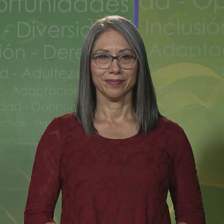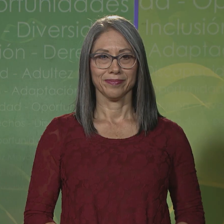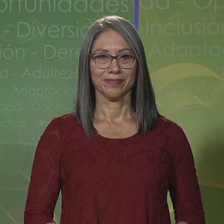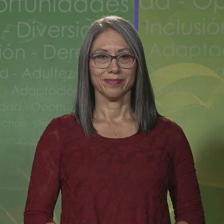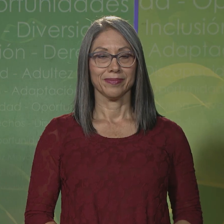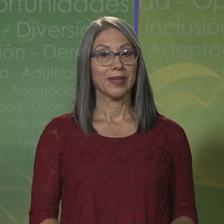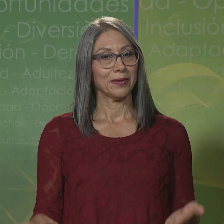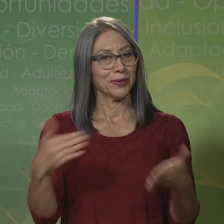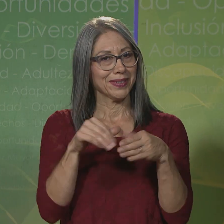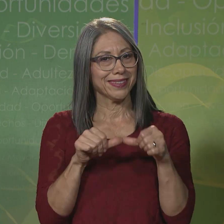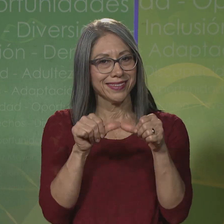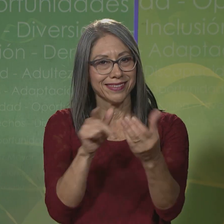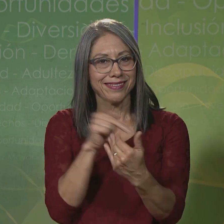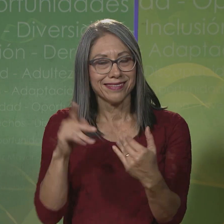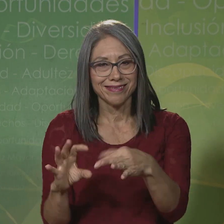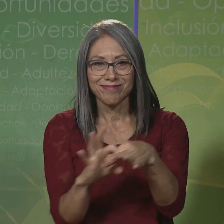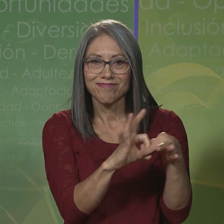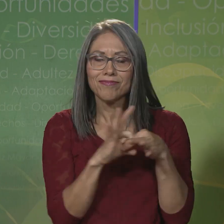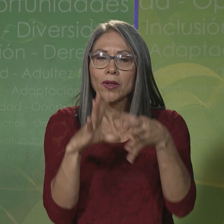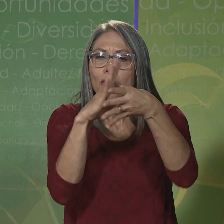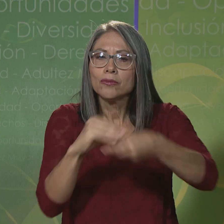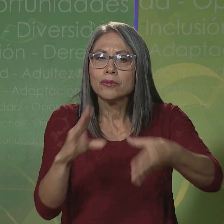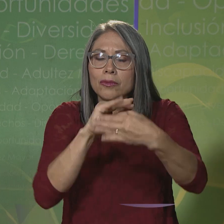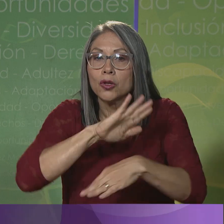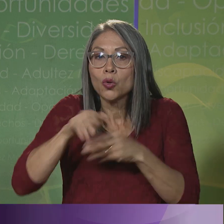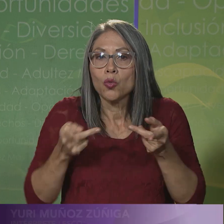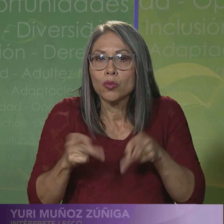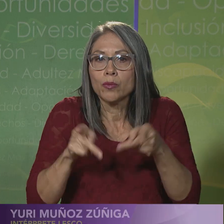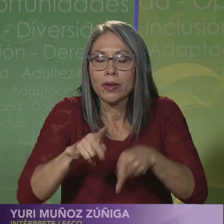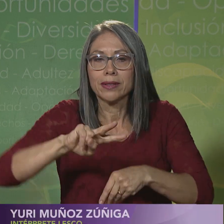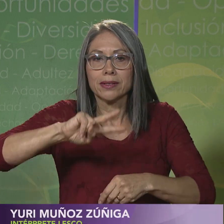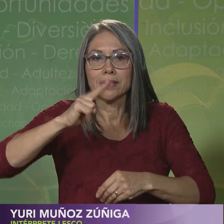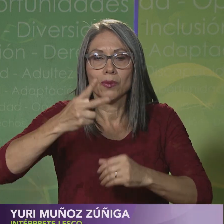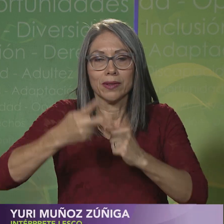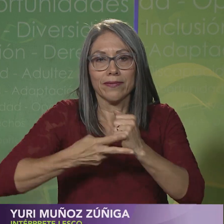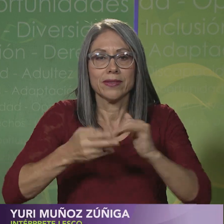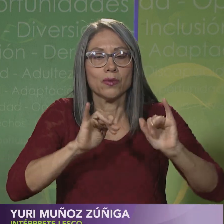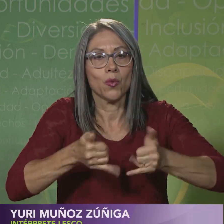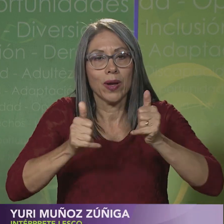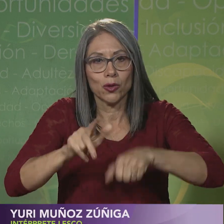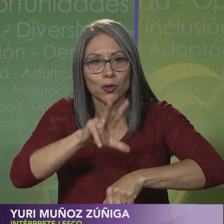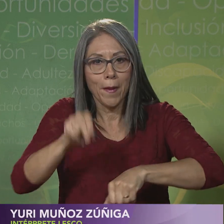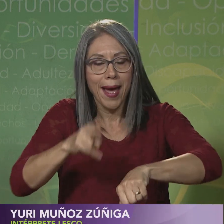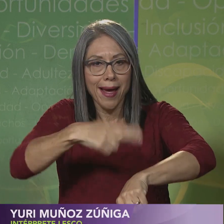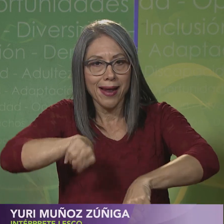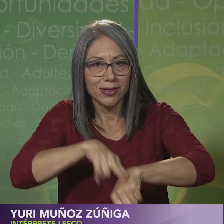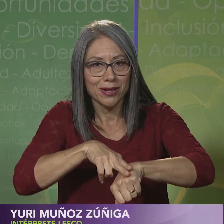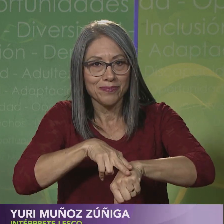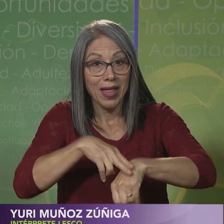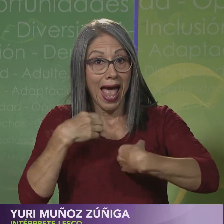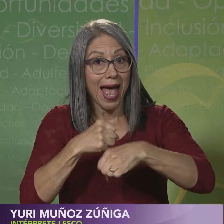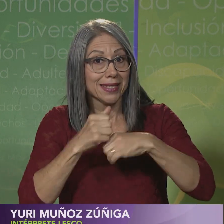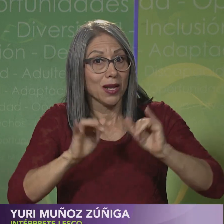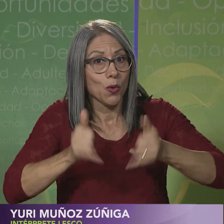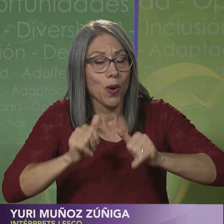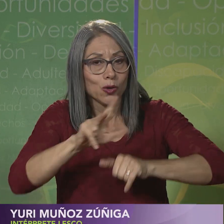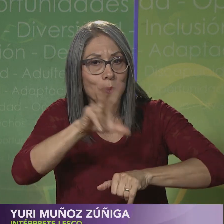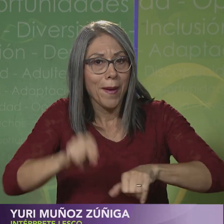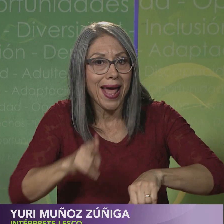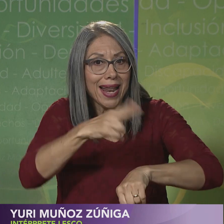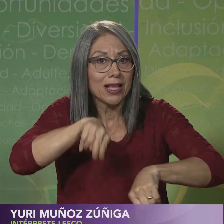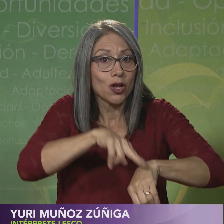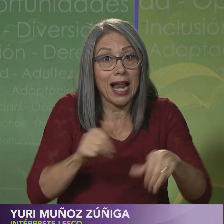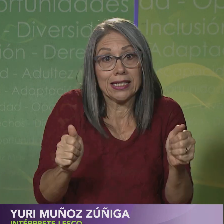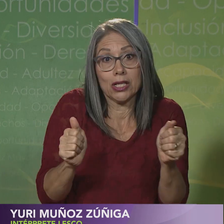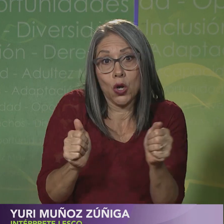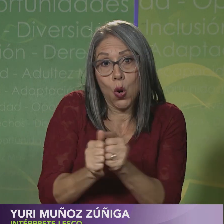Estamos de vuelta en Nexos contándole todos los detalles de los segundos Juegos Paranacionales y realizar los Juegos Paranacionales en conjunto